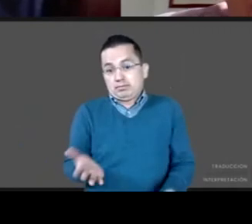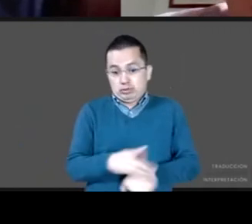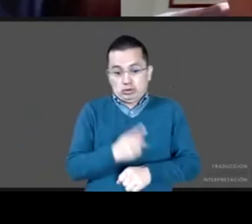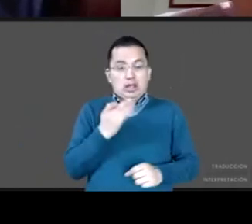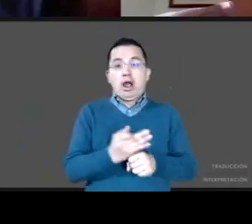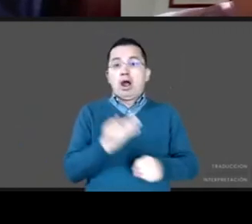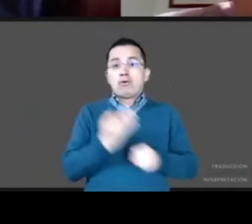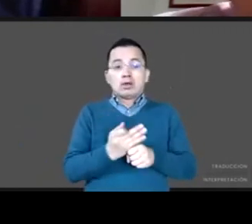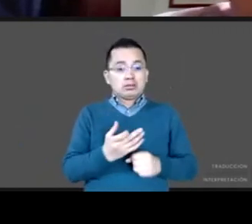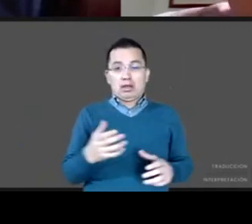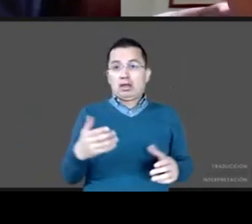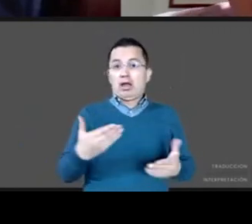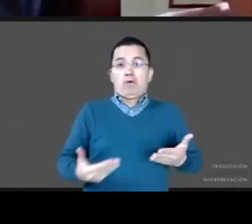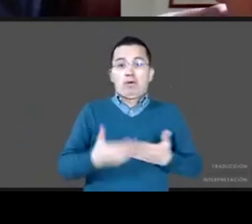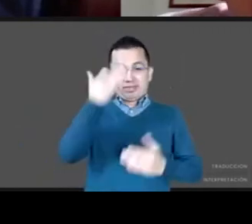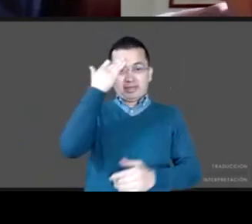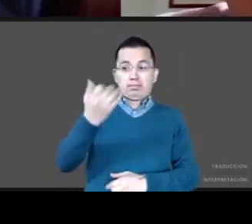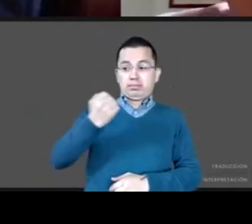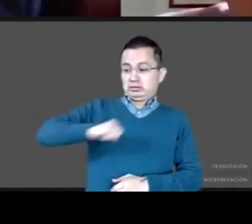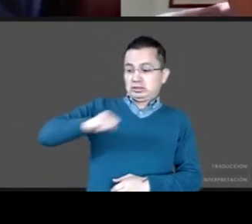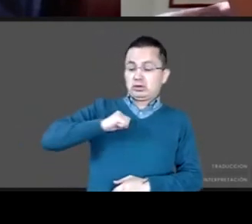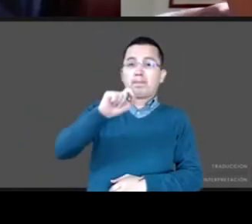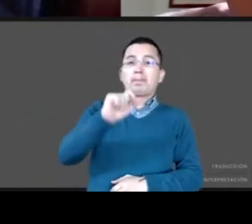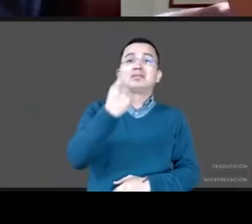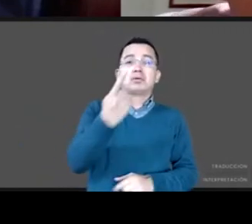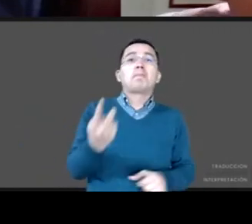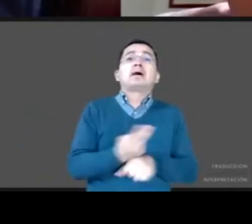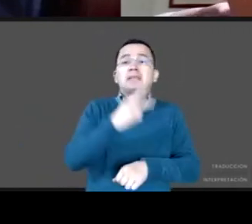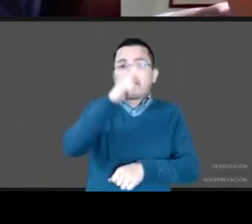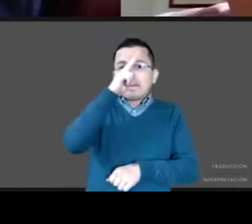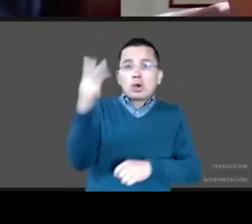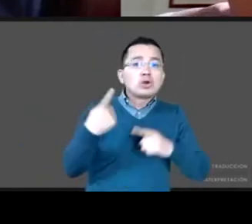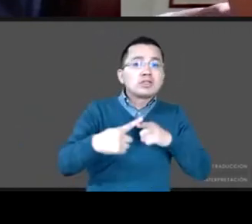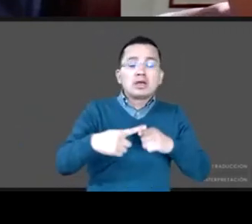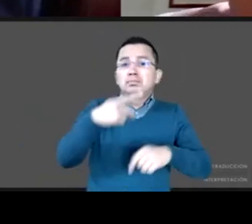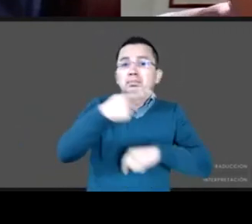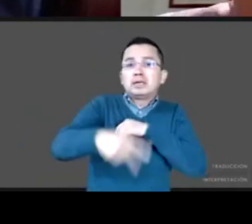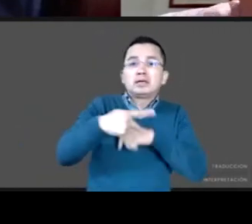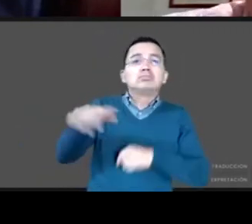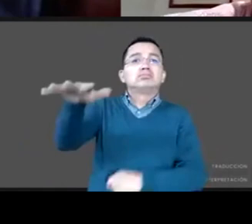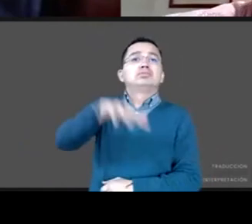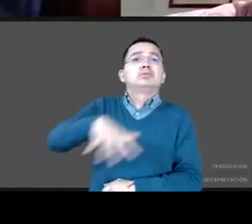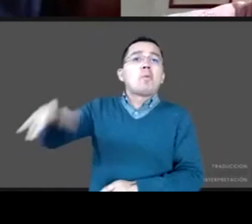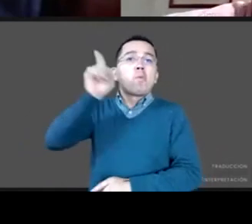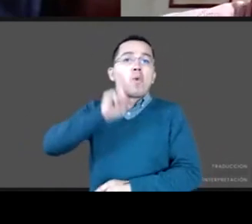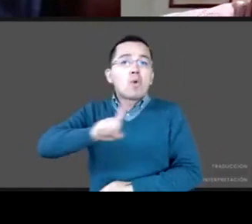vulnerables, que son las mujeres indígenas que habitan en áreas rurales del país. Gracias.